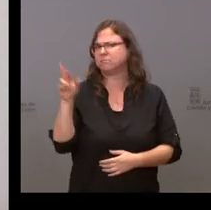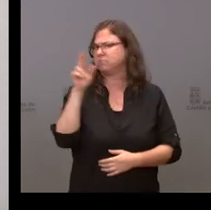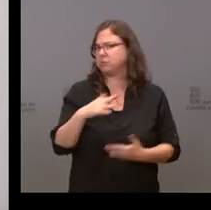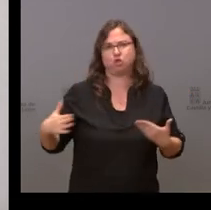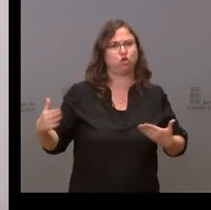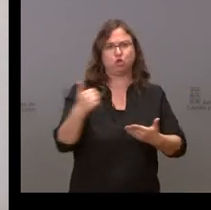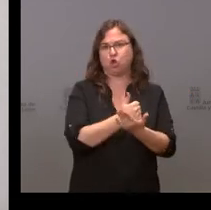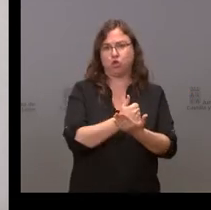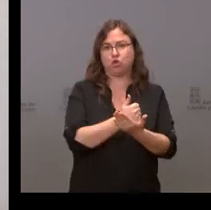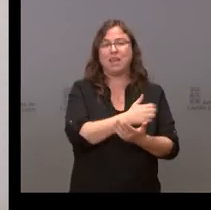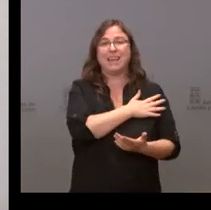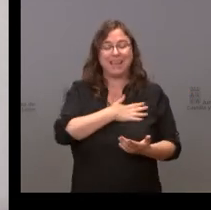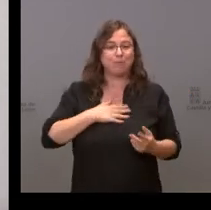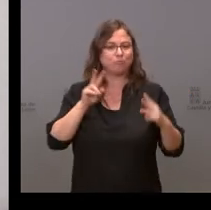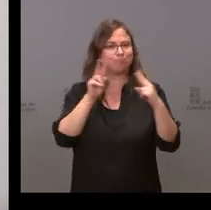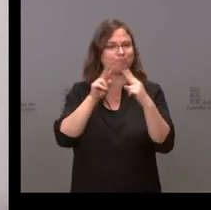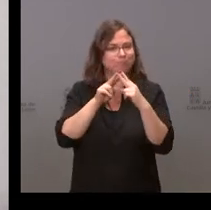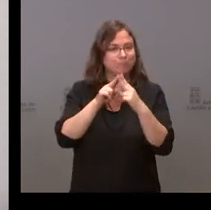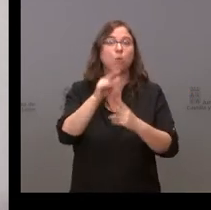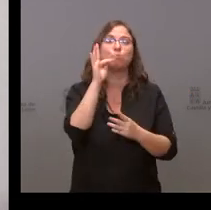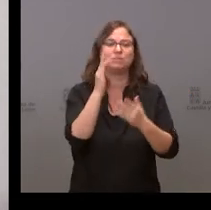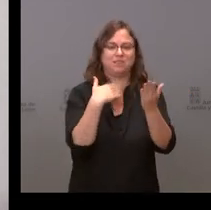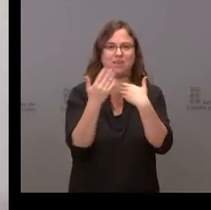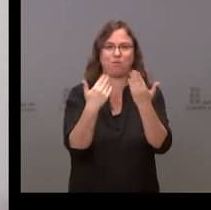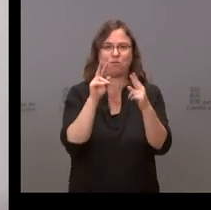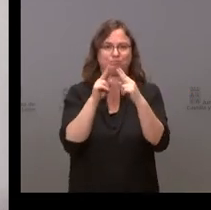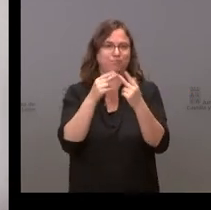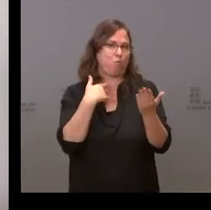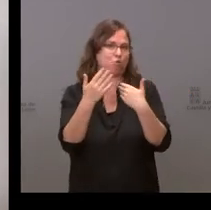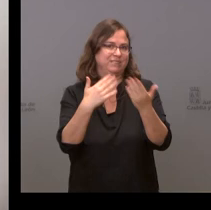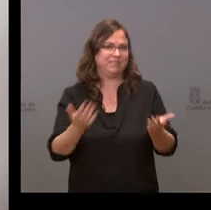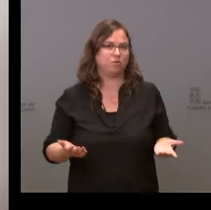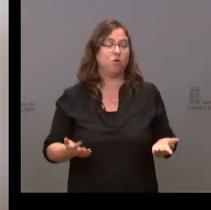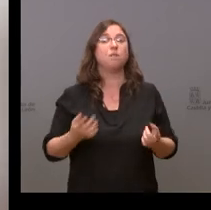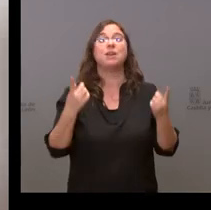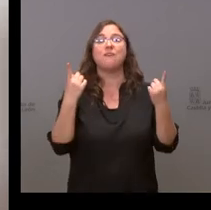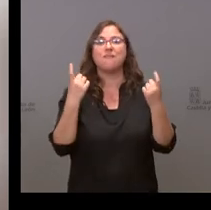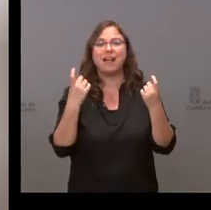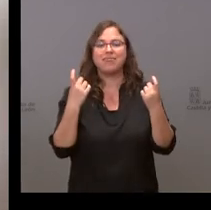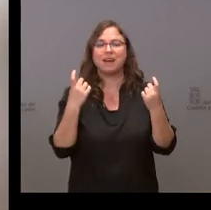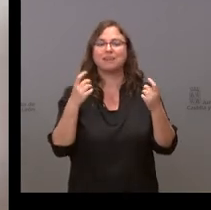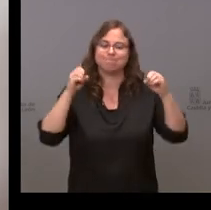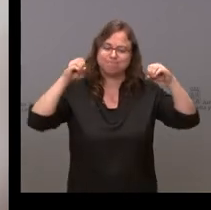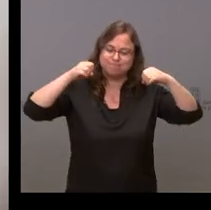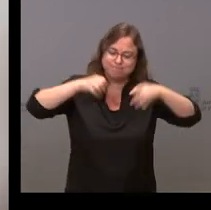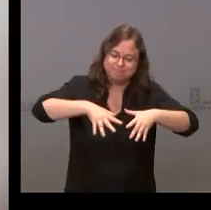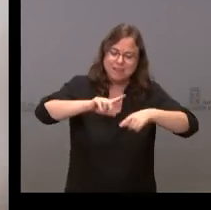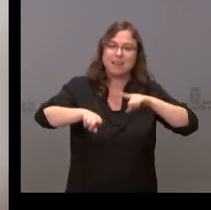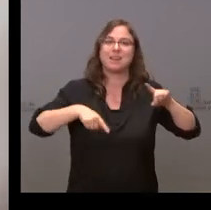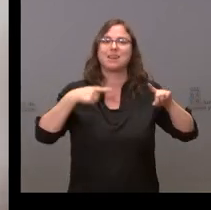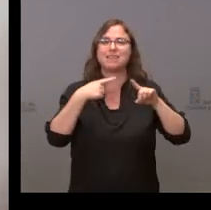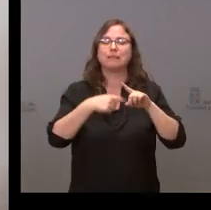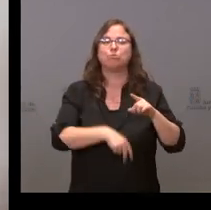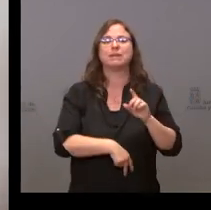todos. El vernos es positivo, pero esto tiene que servir para marcar unas directrices